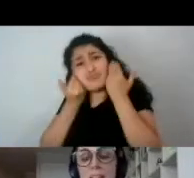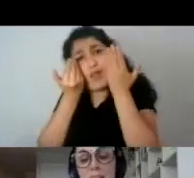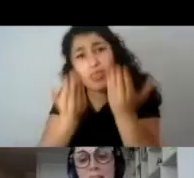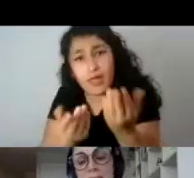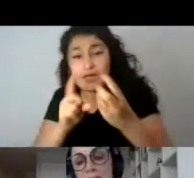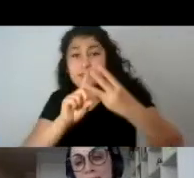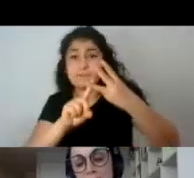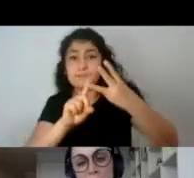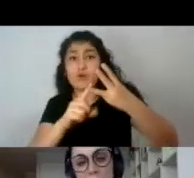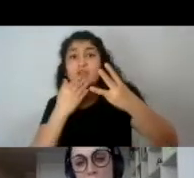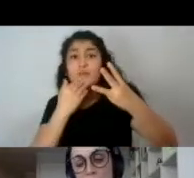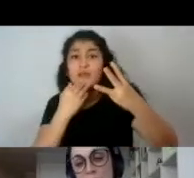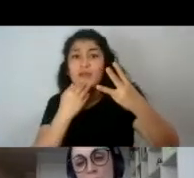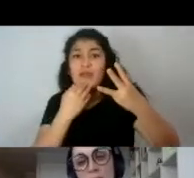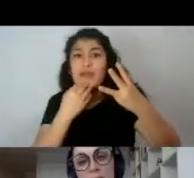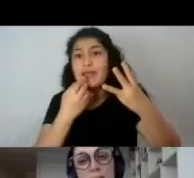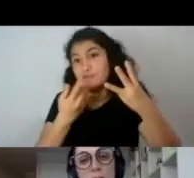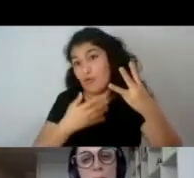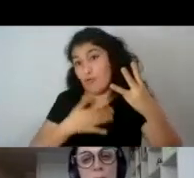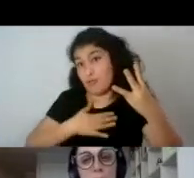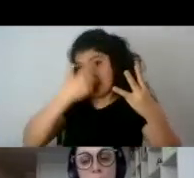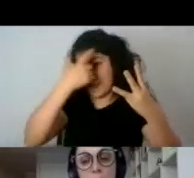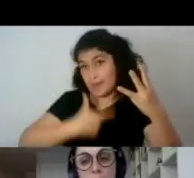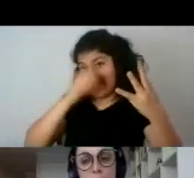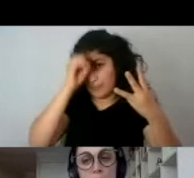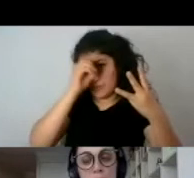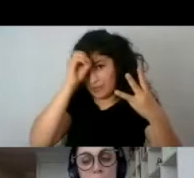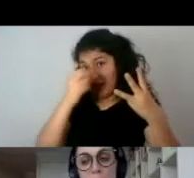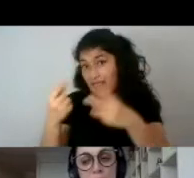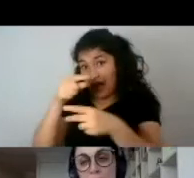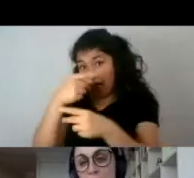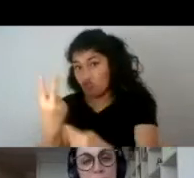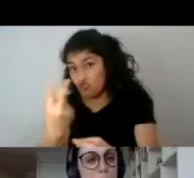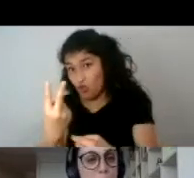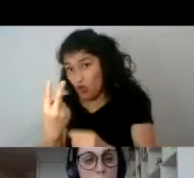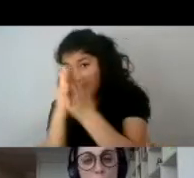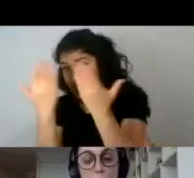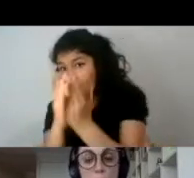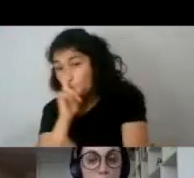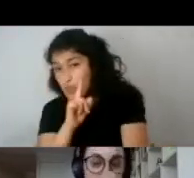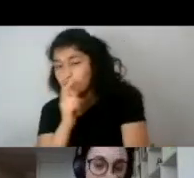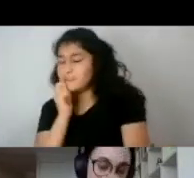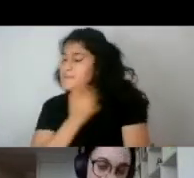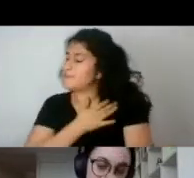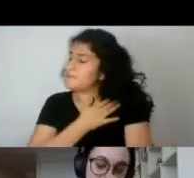Y acá, a modo personal, debo decirles que estas dos últimas son mis favoritas, pero sí, número uno de Narrativa